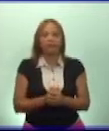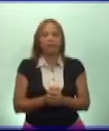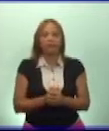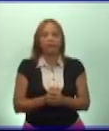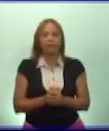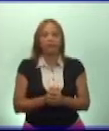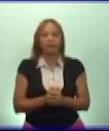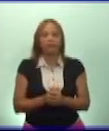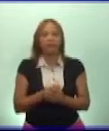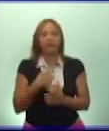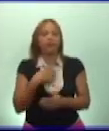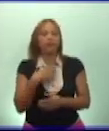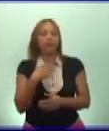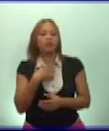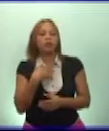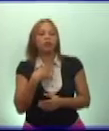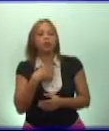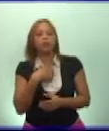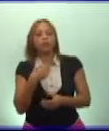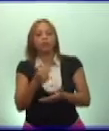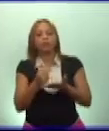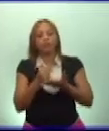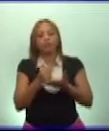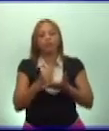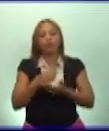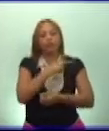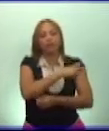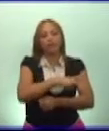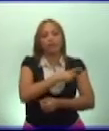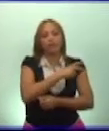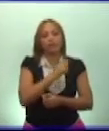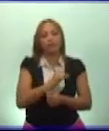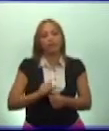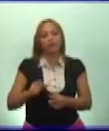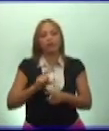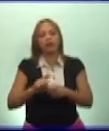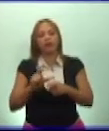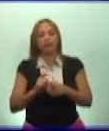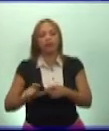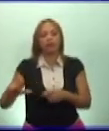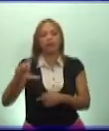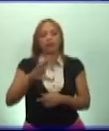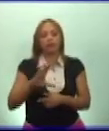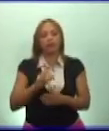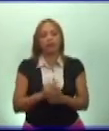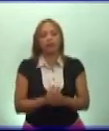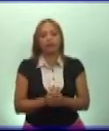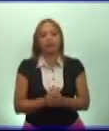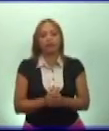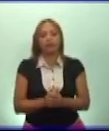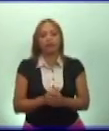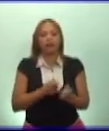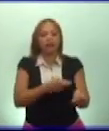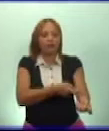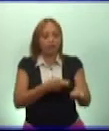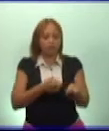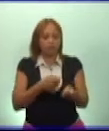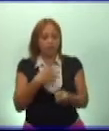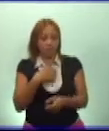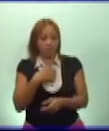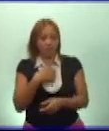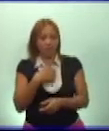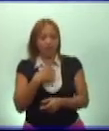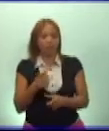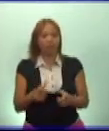con la ayuda de los países del campo socialista. Y vamos a ver que la agricultura que tenía un